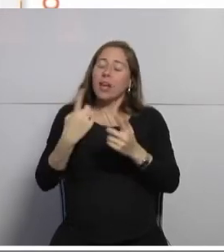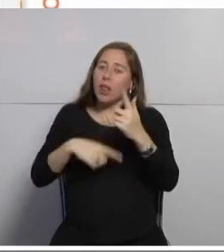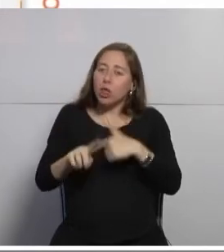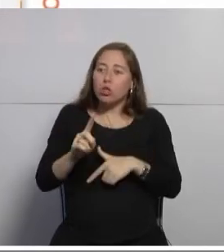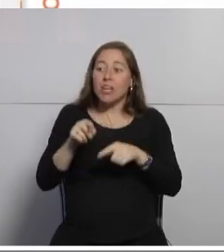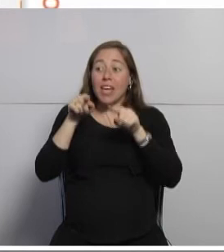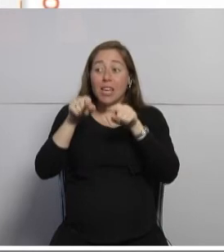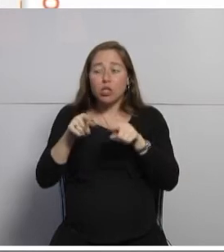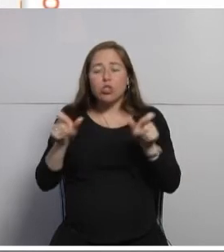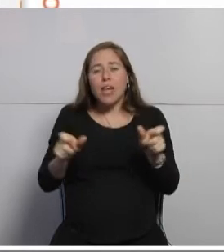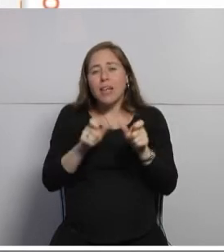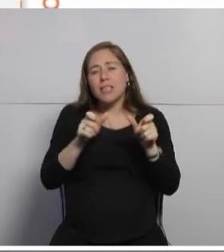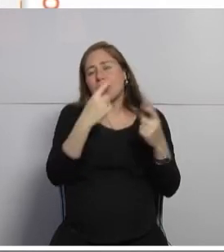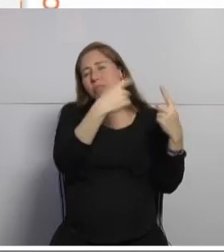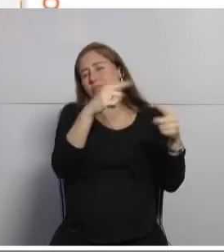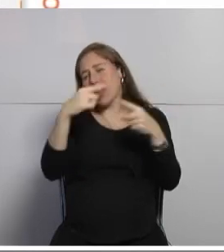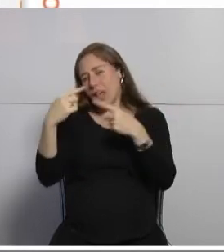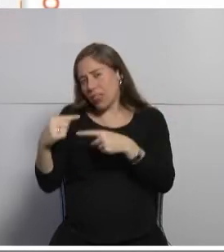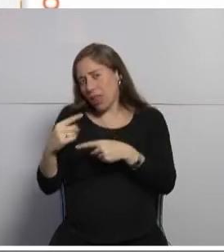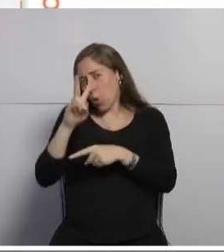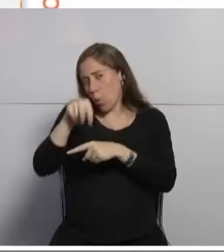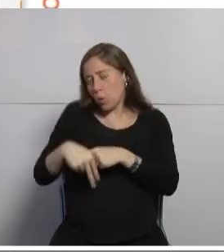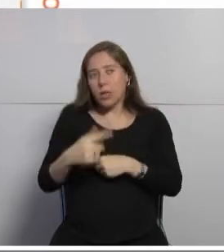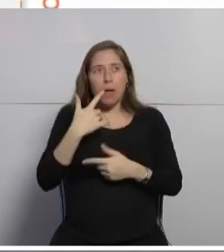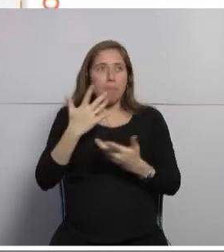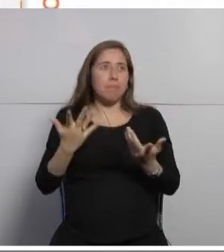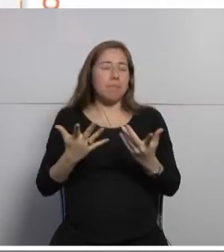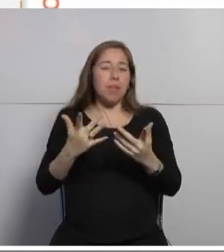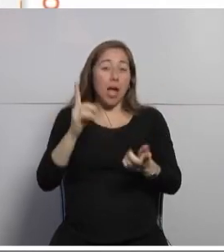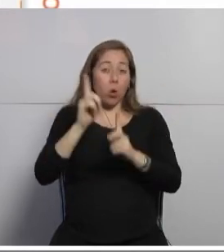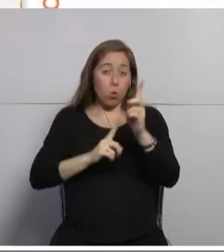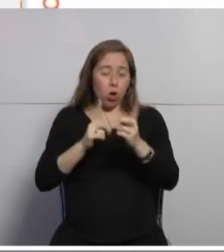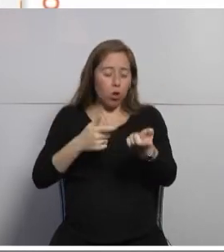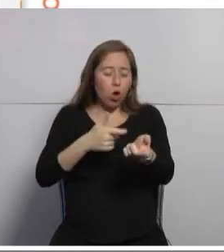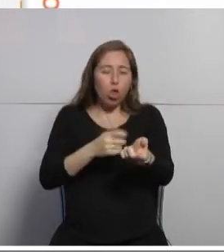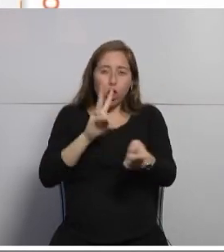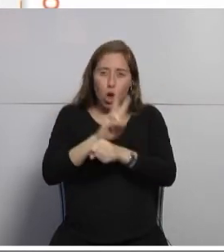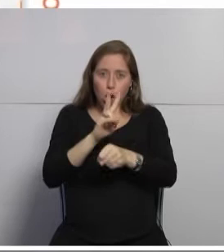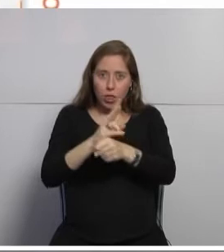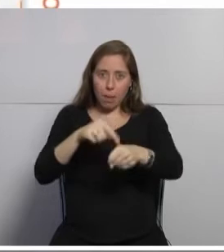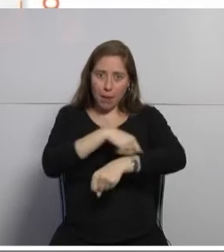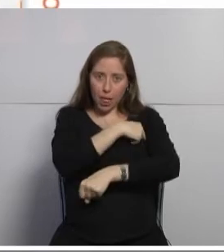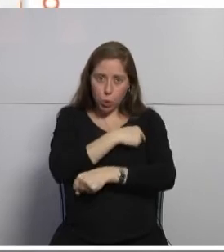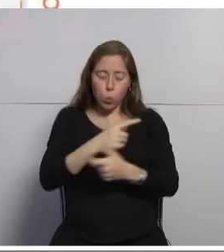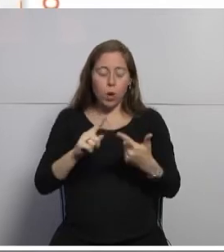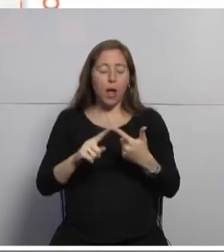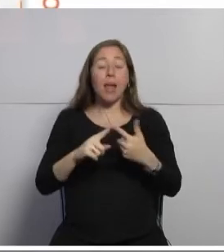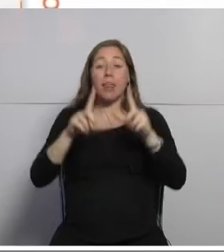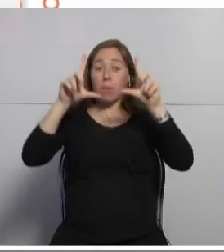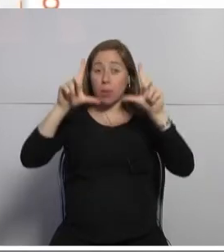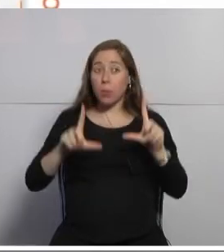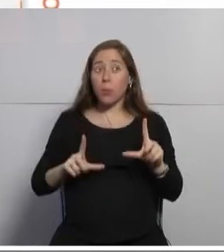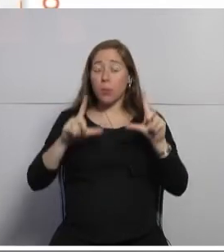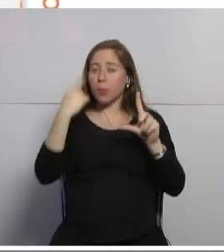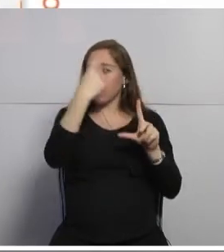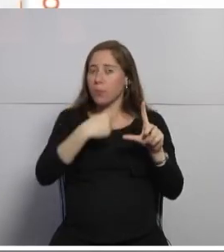varios dispositivos como cámaras de medición de temperatura analíticas de reconocimiento facial